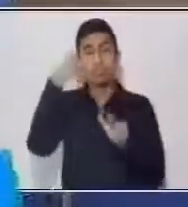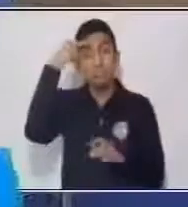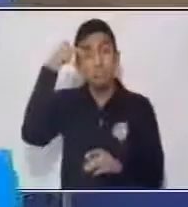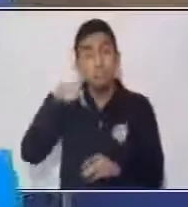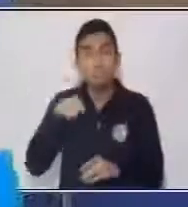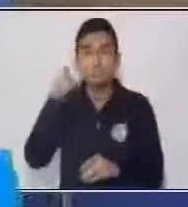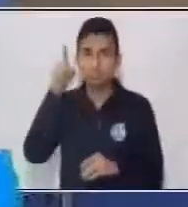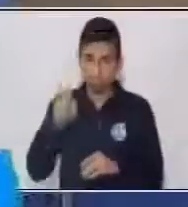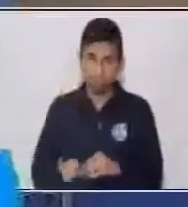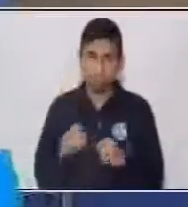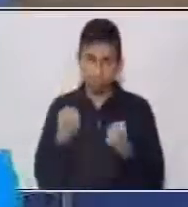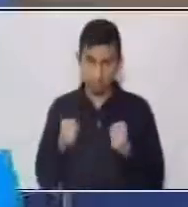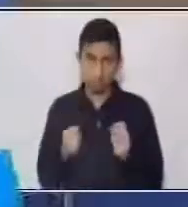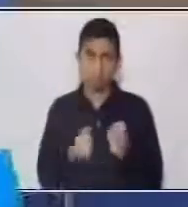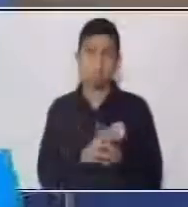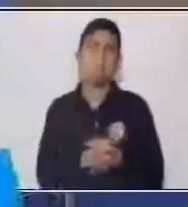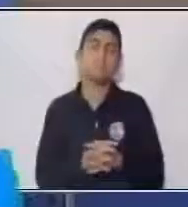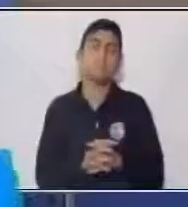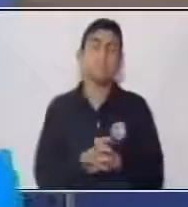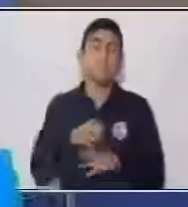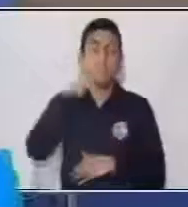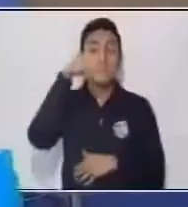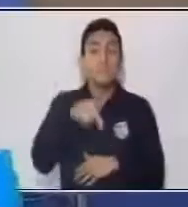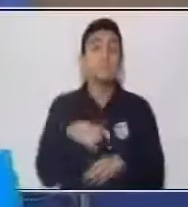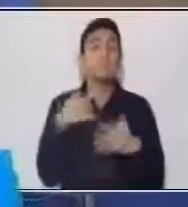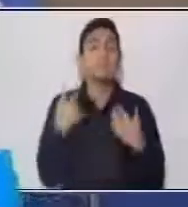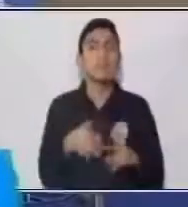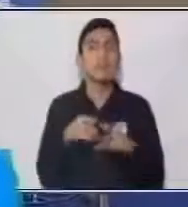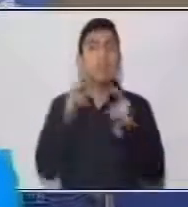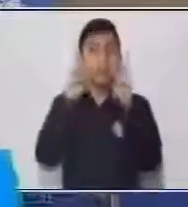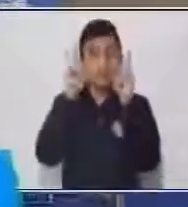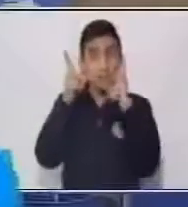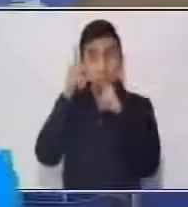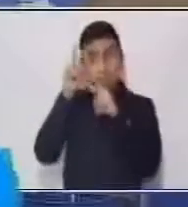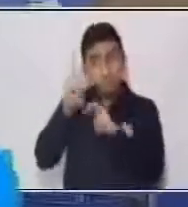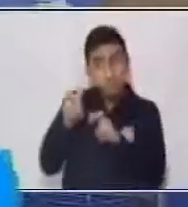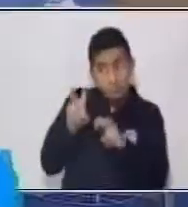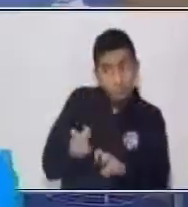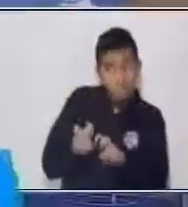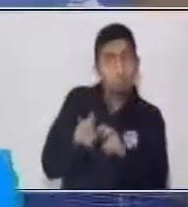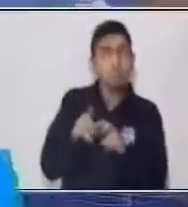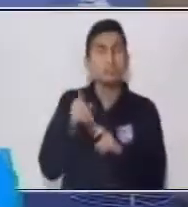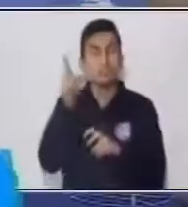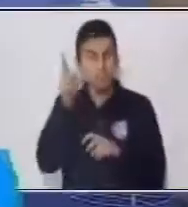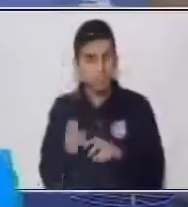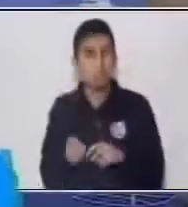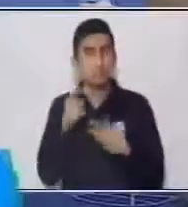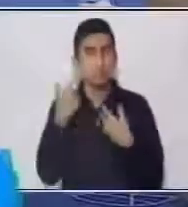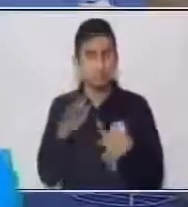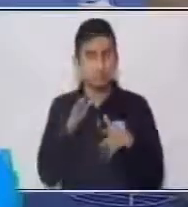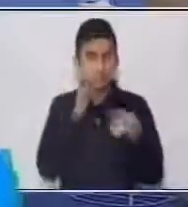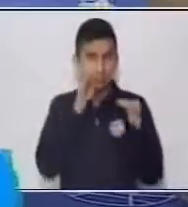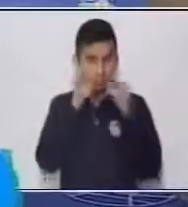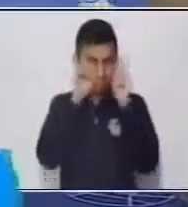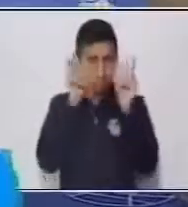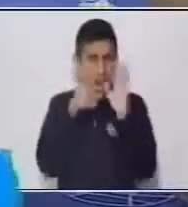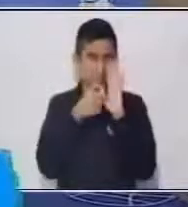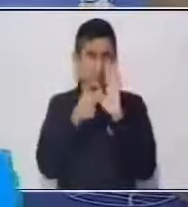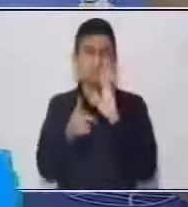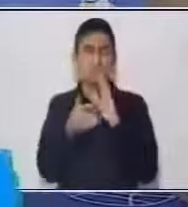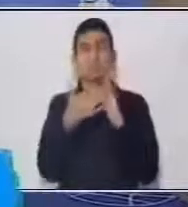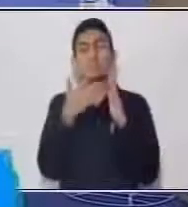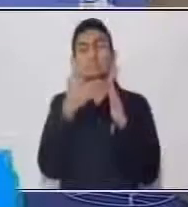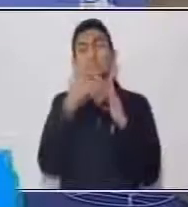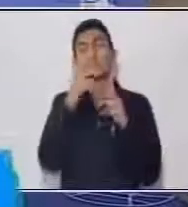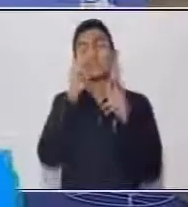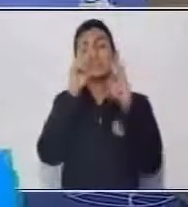Bueno, hoy vamos a ver otra parte de la investigación y vamos a ver el tema, como te mencioné anteriormente, que